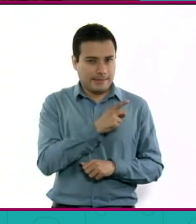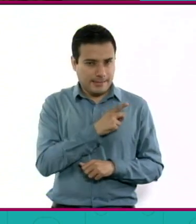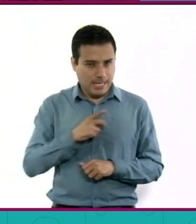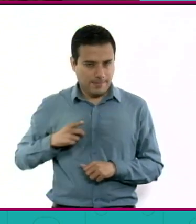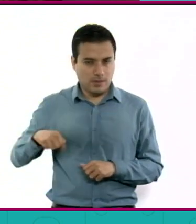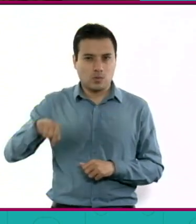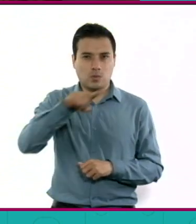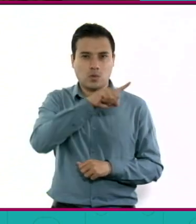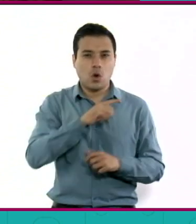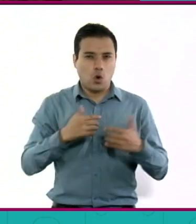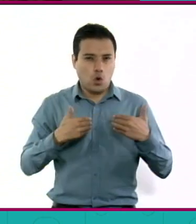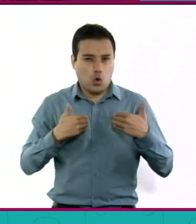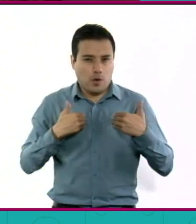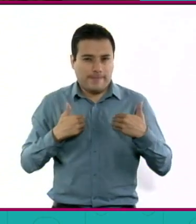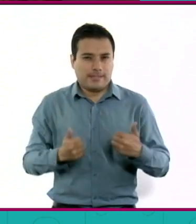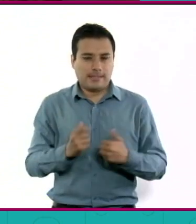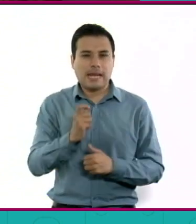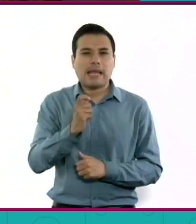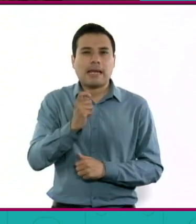lo que es el bienestar.